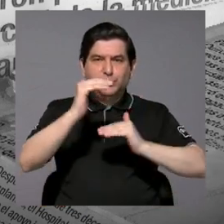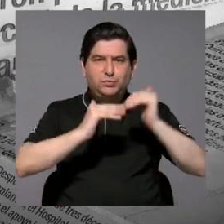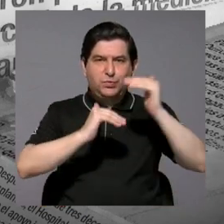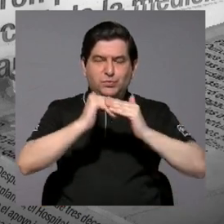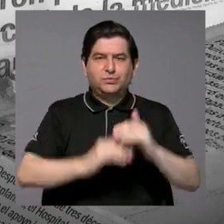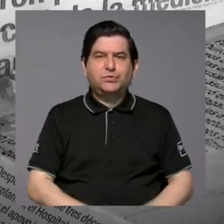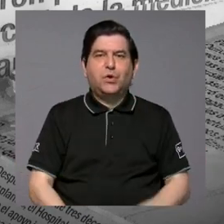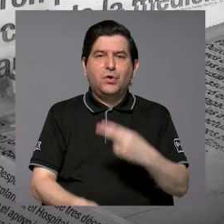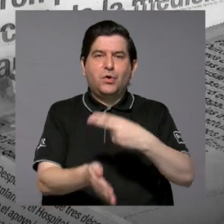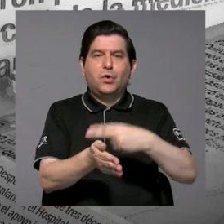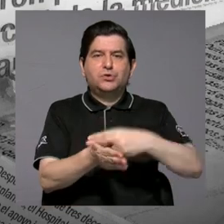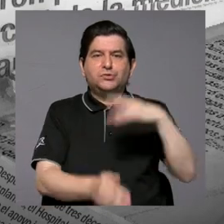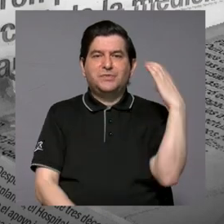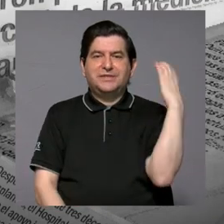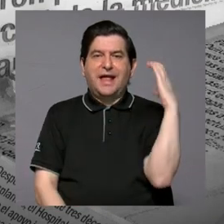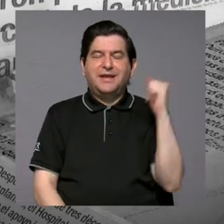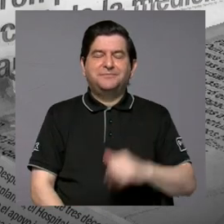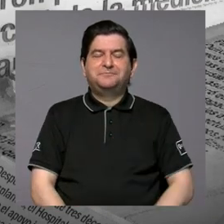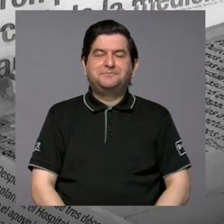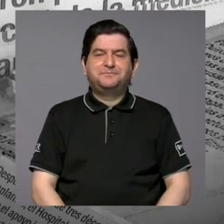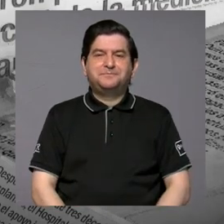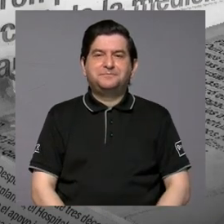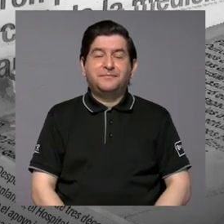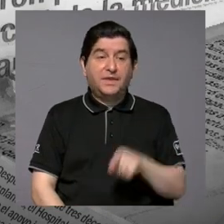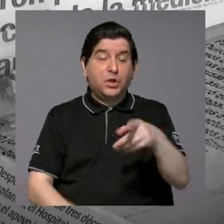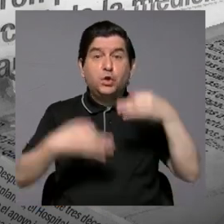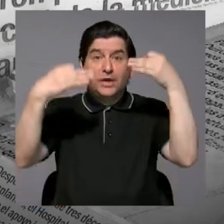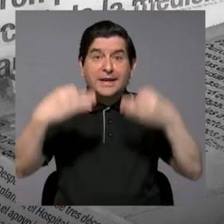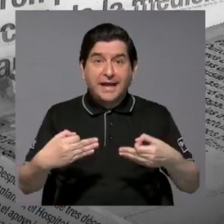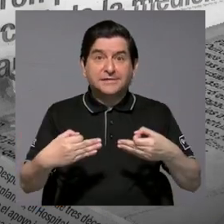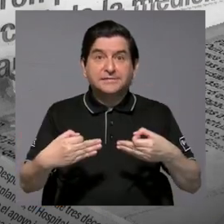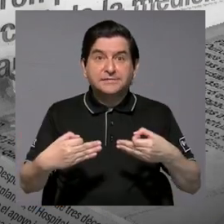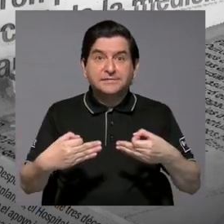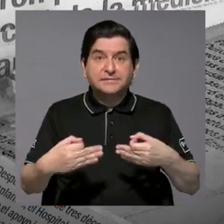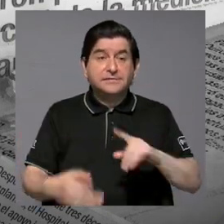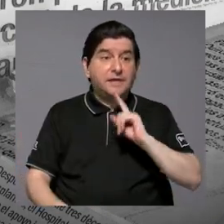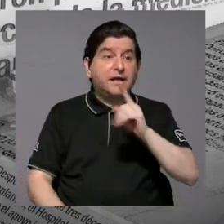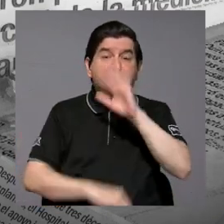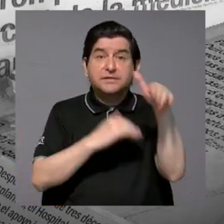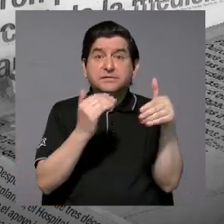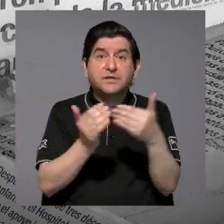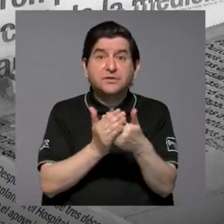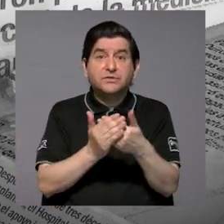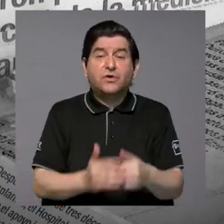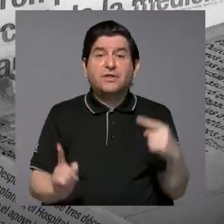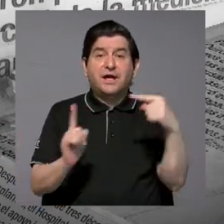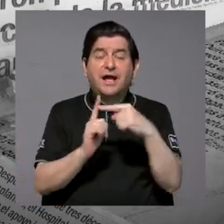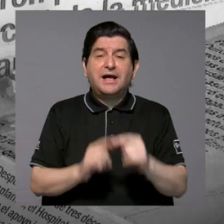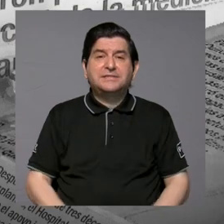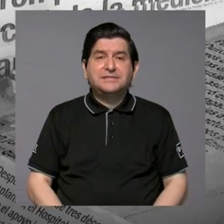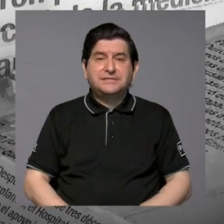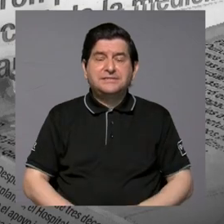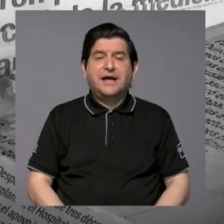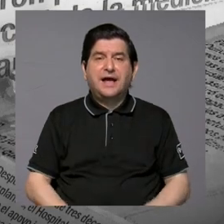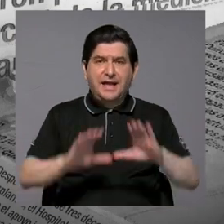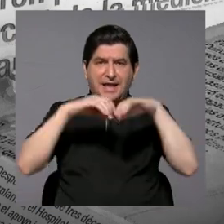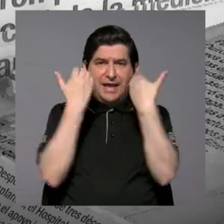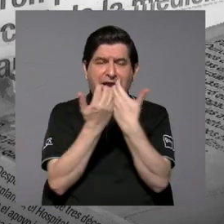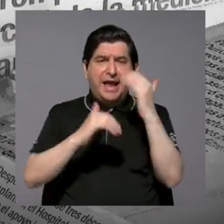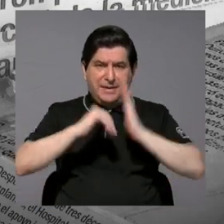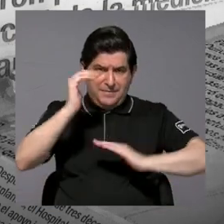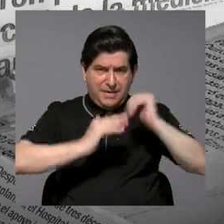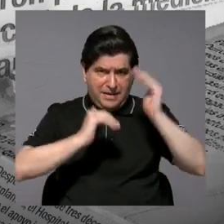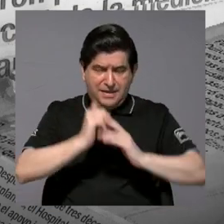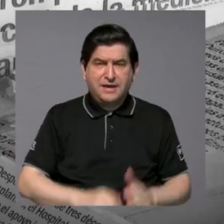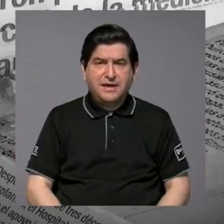del hospital de Cartago. Y con esa decisión, lo que les han dicho todas, hasta la Cámara de Construcción, es que si